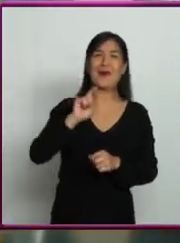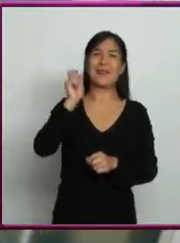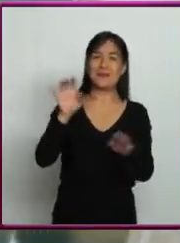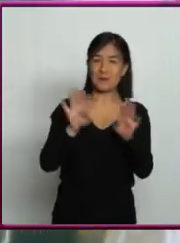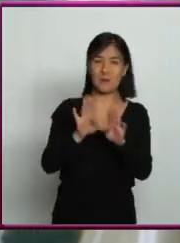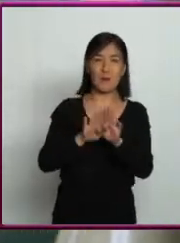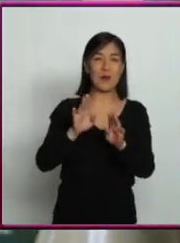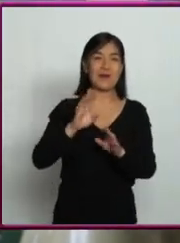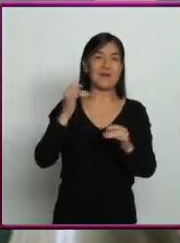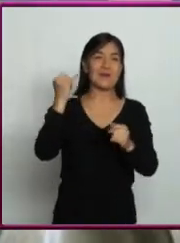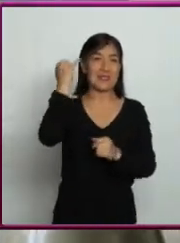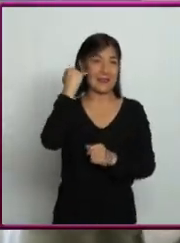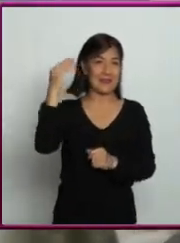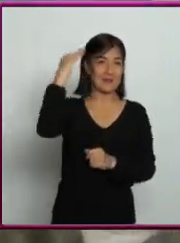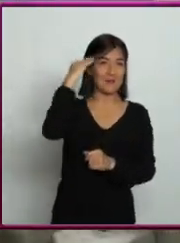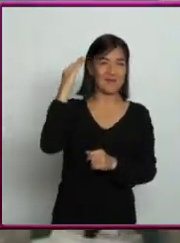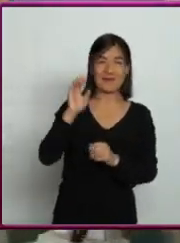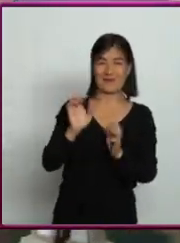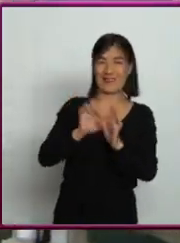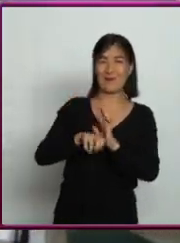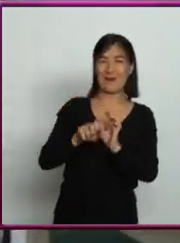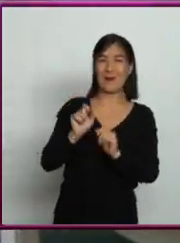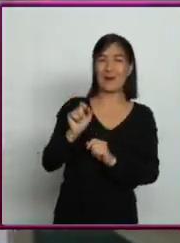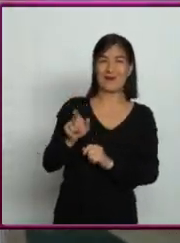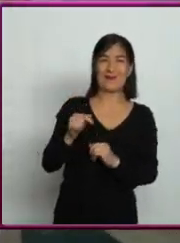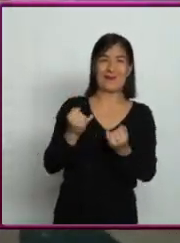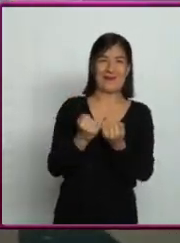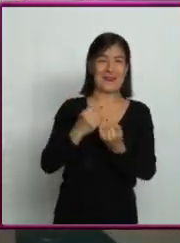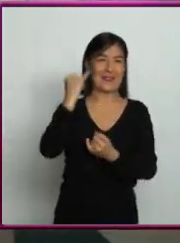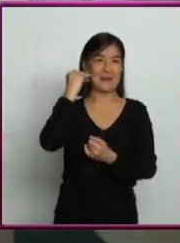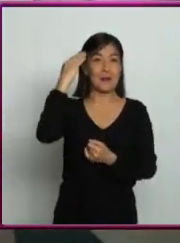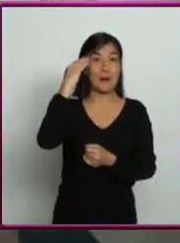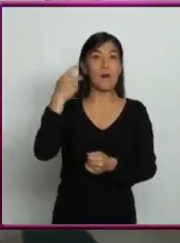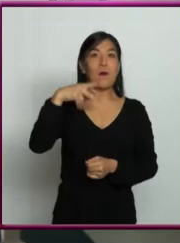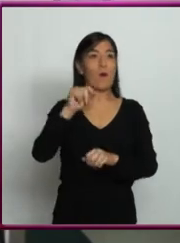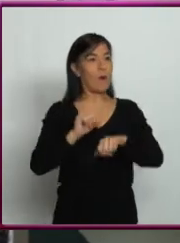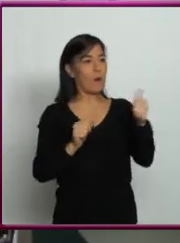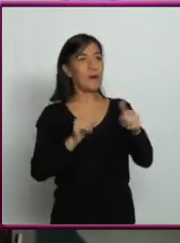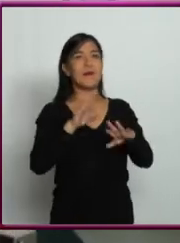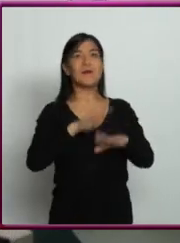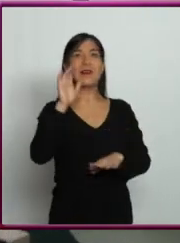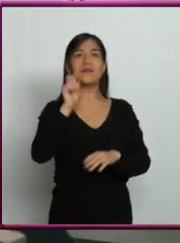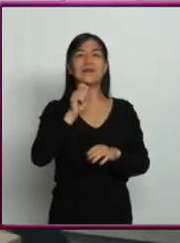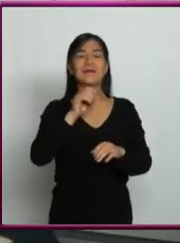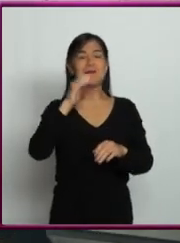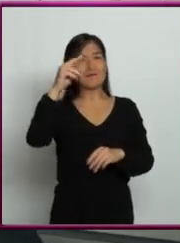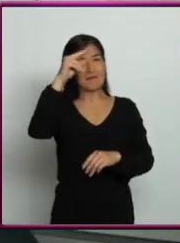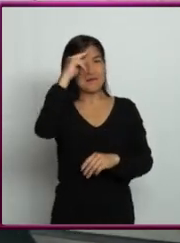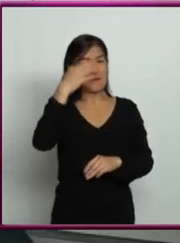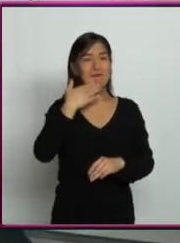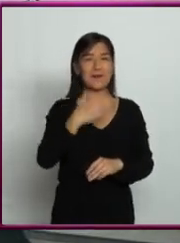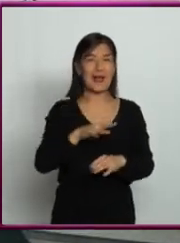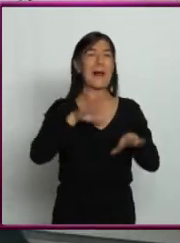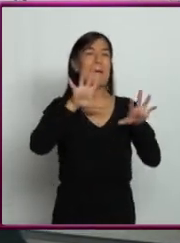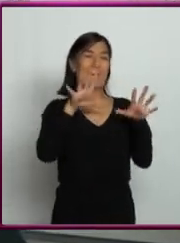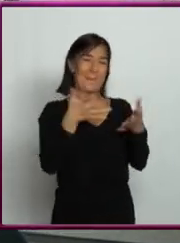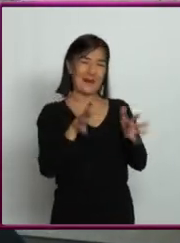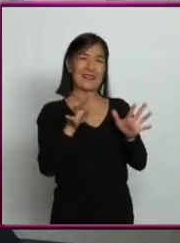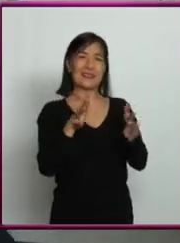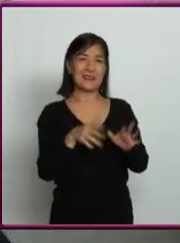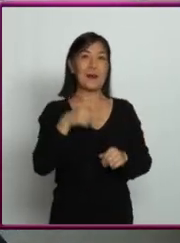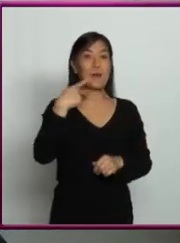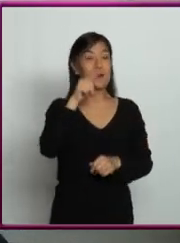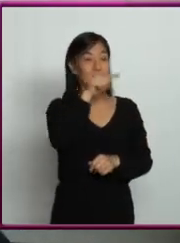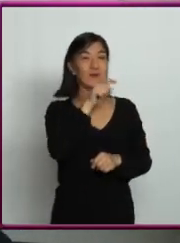etapa inmadura, como tú comprenderás, y otra de perfecta plenitos. Algo así. Pero estás olvidando